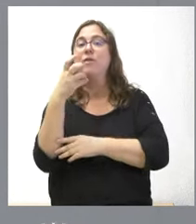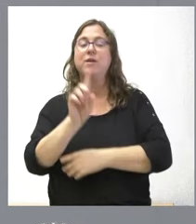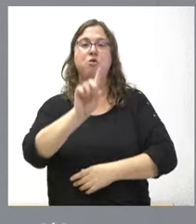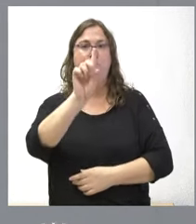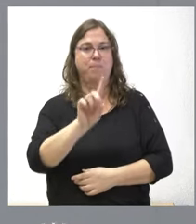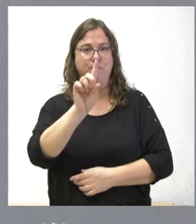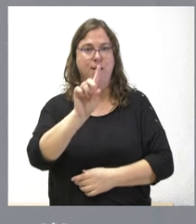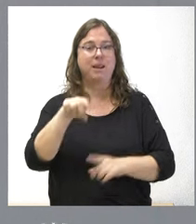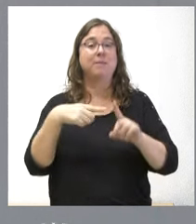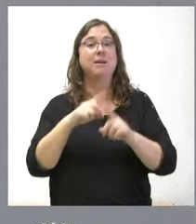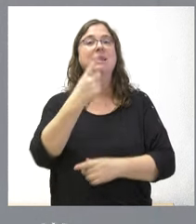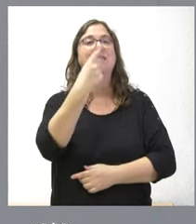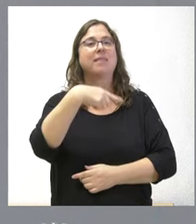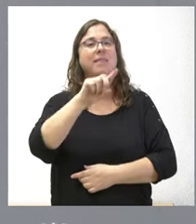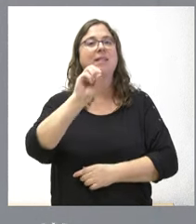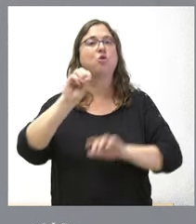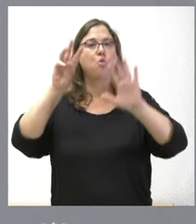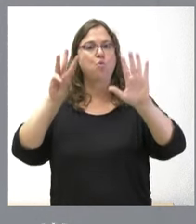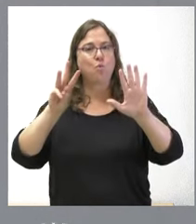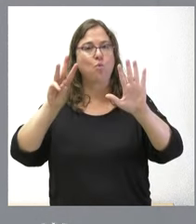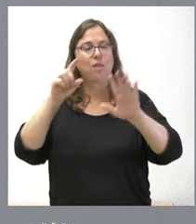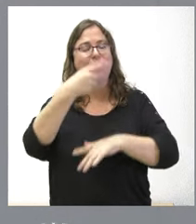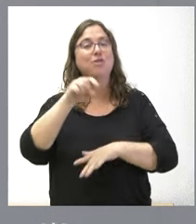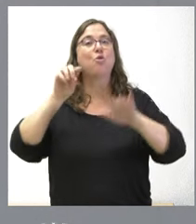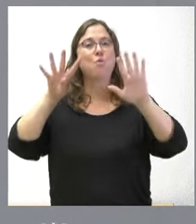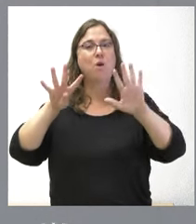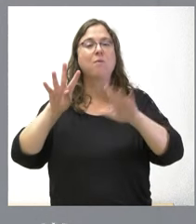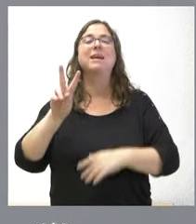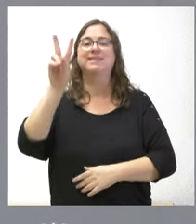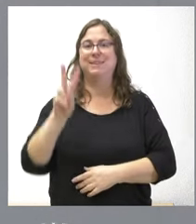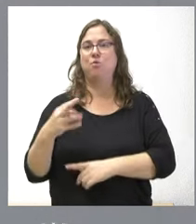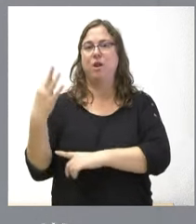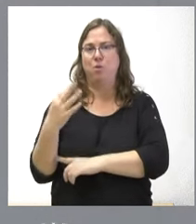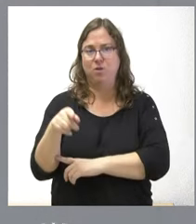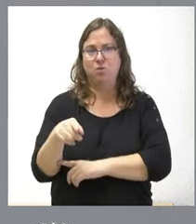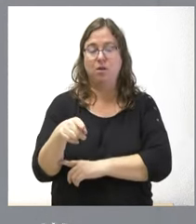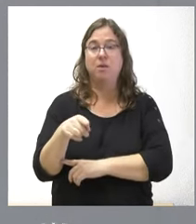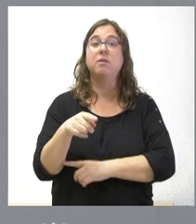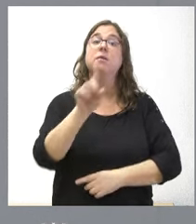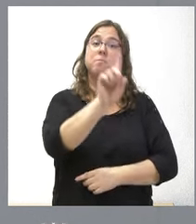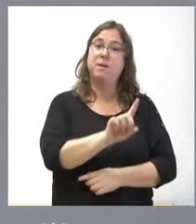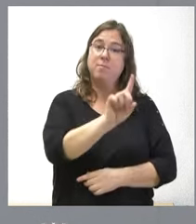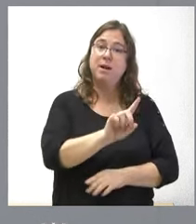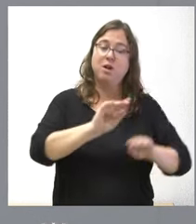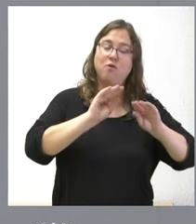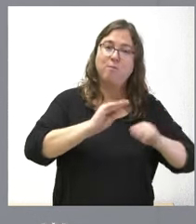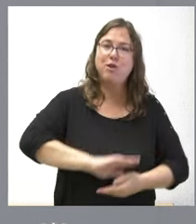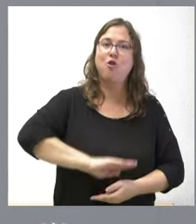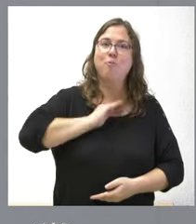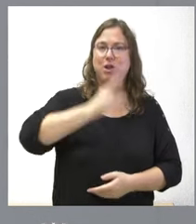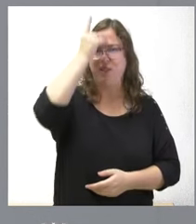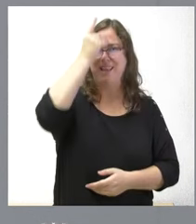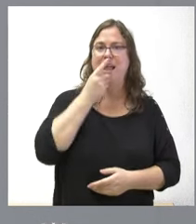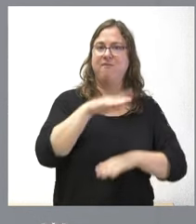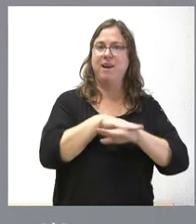y 109 de secundaria obligatoria. El alumnado de primaria va a recibir una formación en competencias digitales